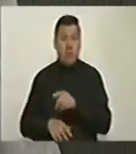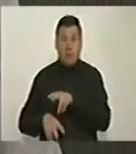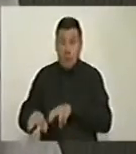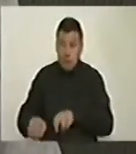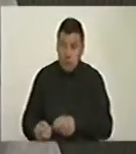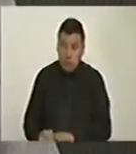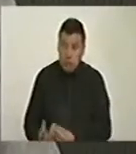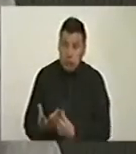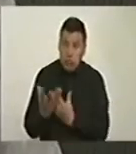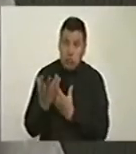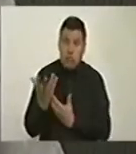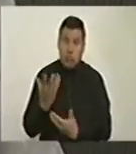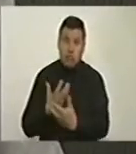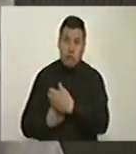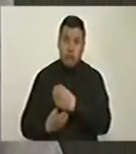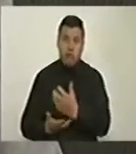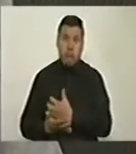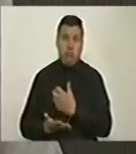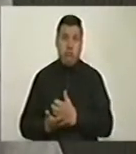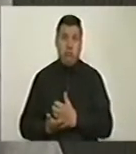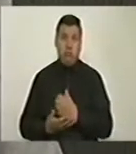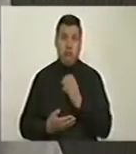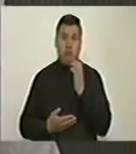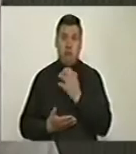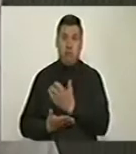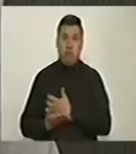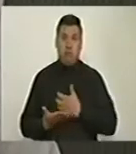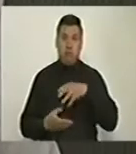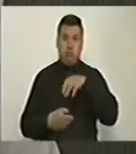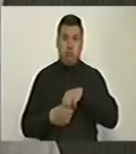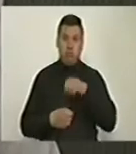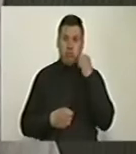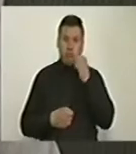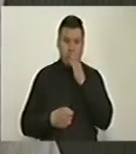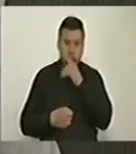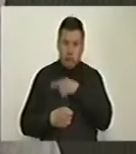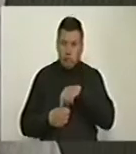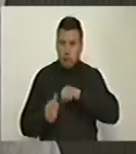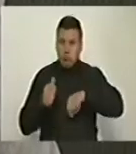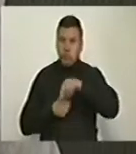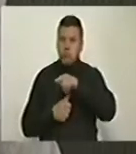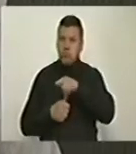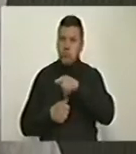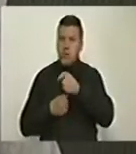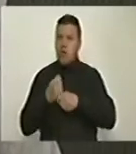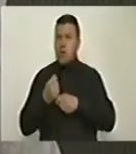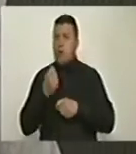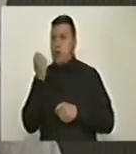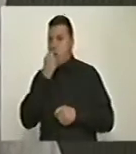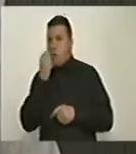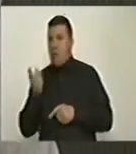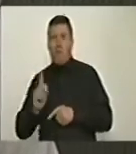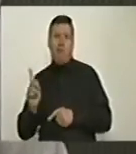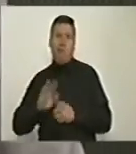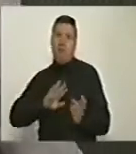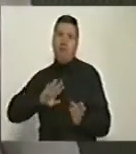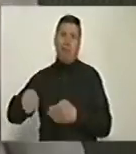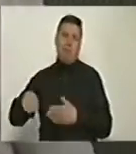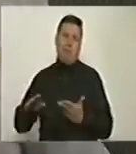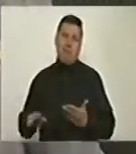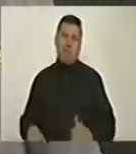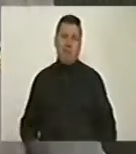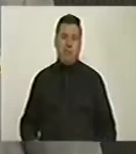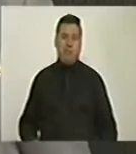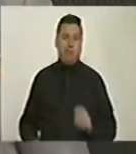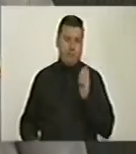generan bienestar a los colombianos sin que ellos deriven en negocios criminales como es el caso del